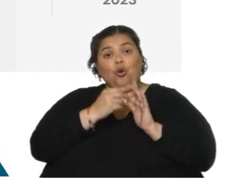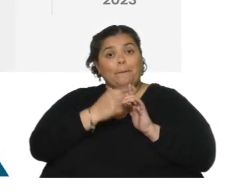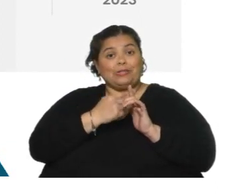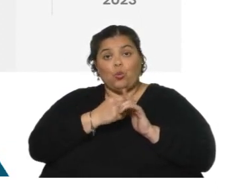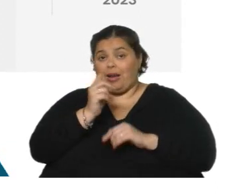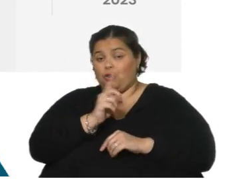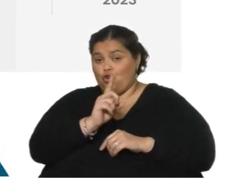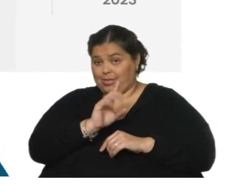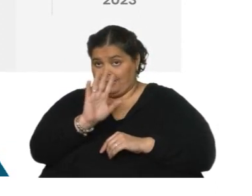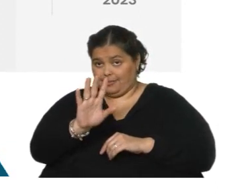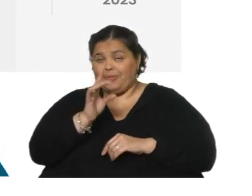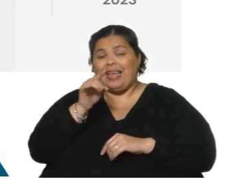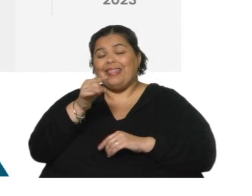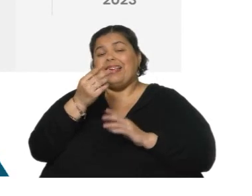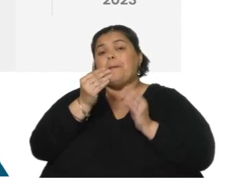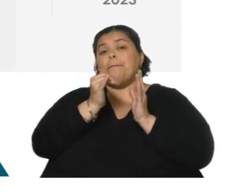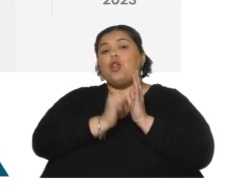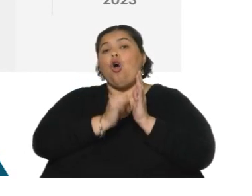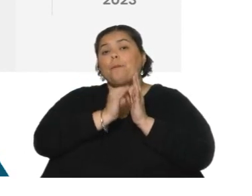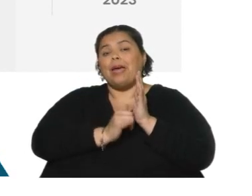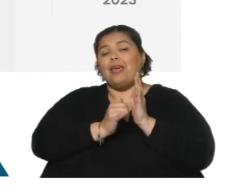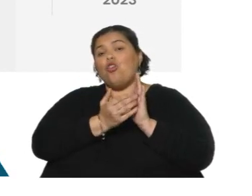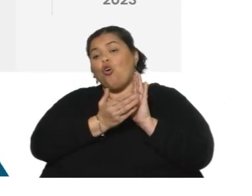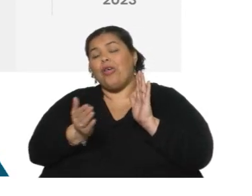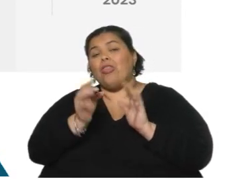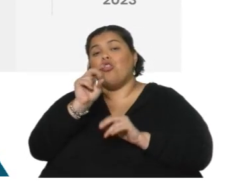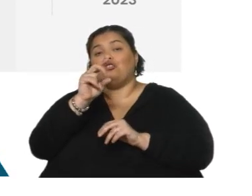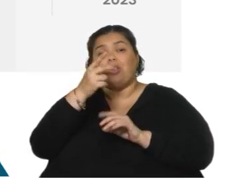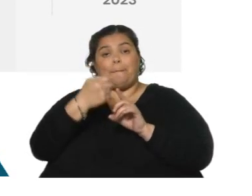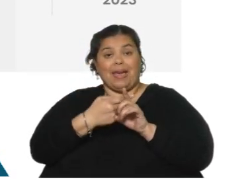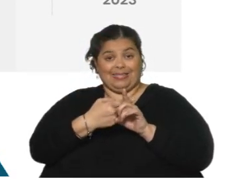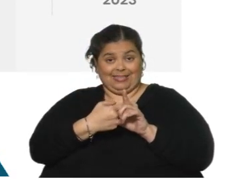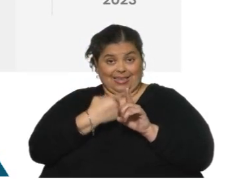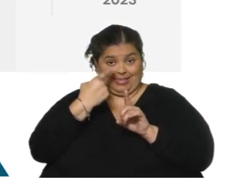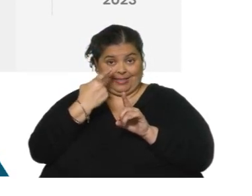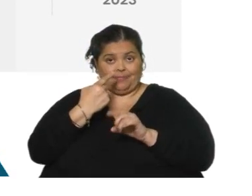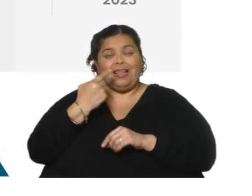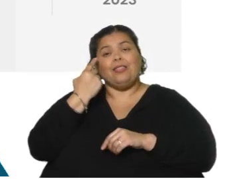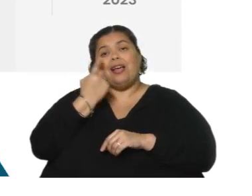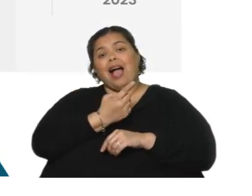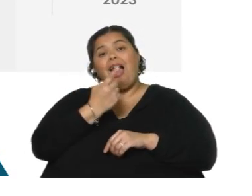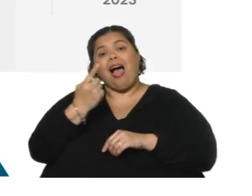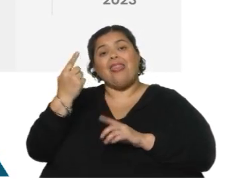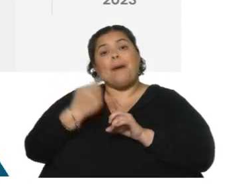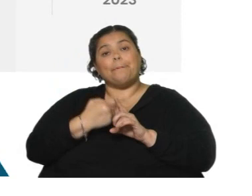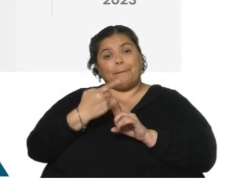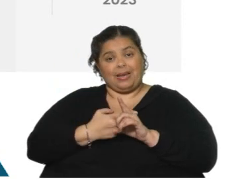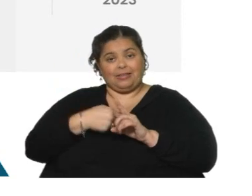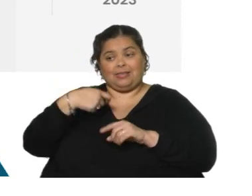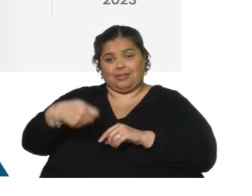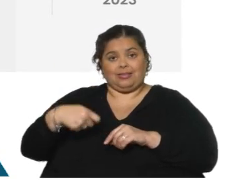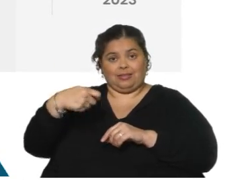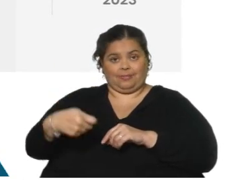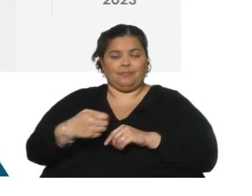es el promedio a 12 meses cada mes. En realidad, para tener una elaboración un poco más firme, más